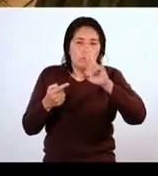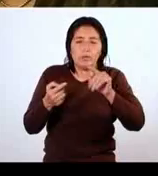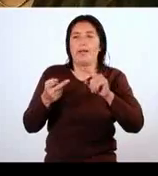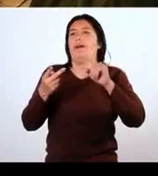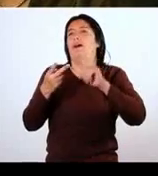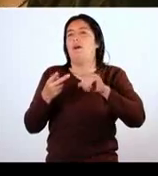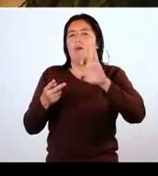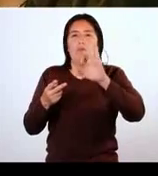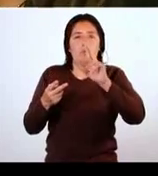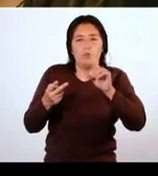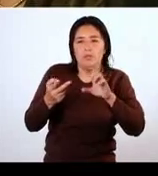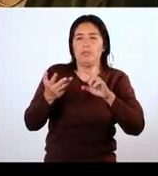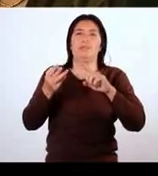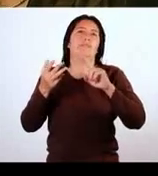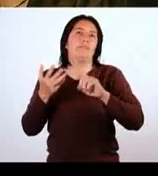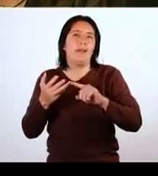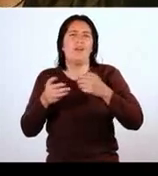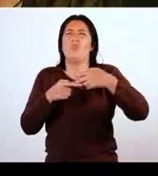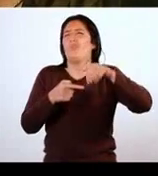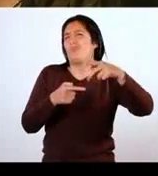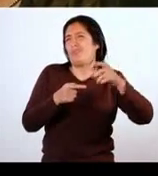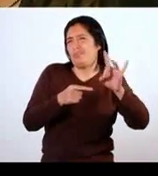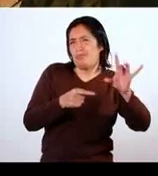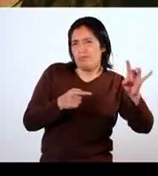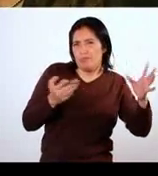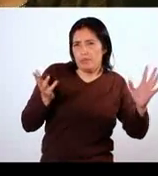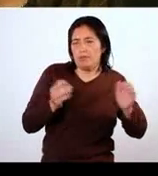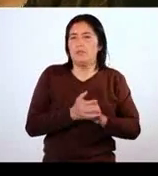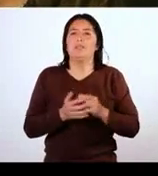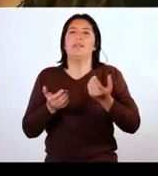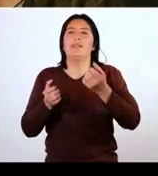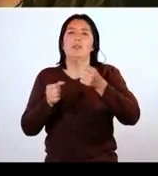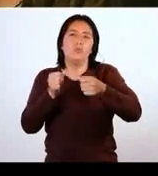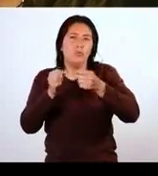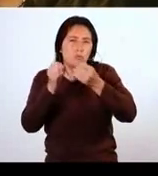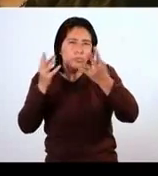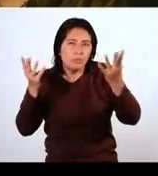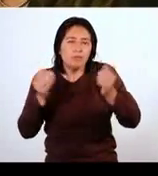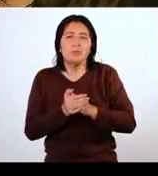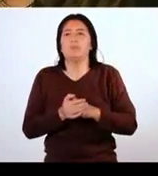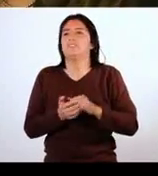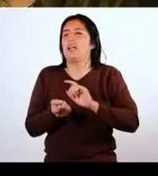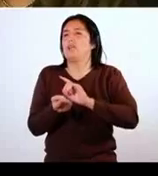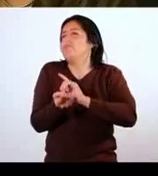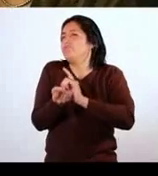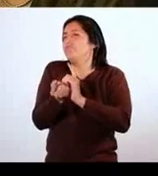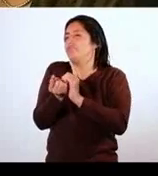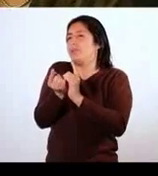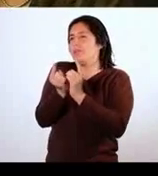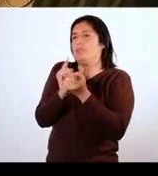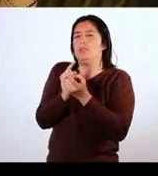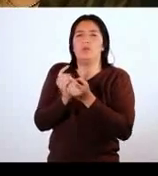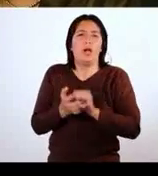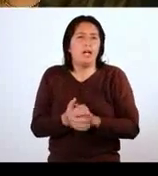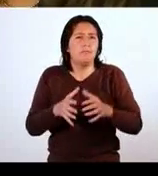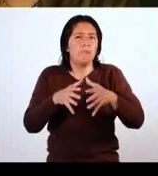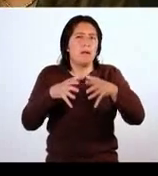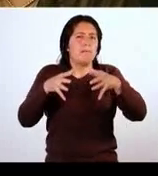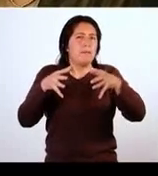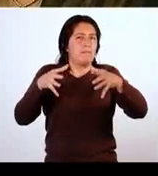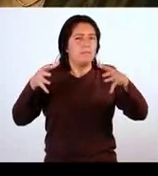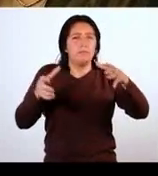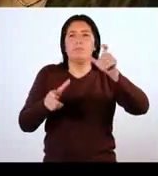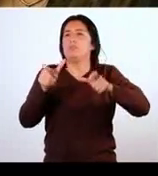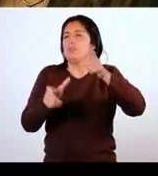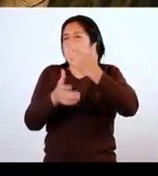Fordis, Hanoprem, son muchas más. Entonces, las cifras definitivamente están cambiando. Cada vez hay un número mayor